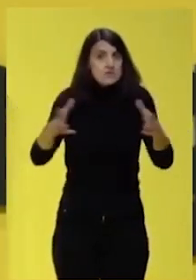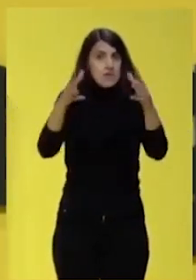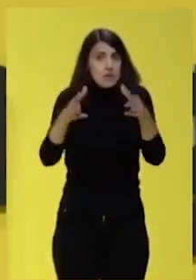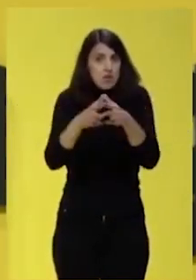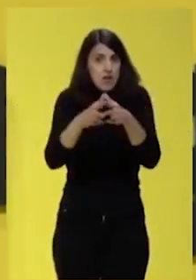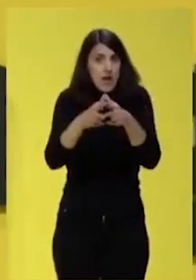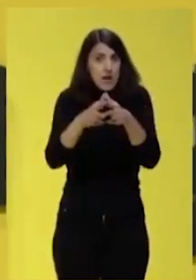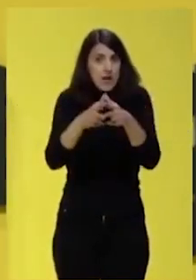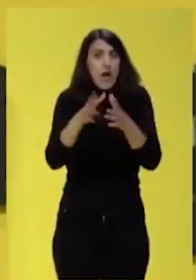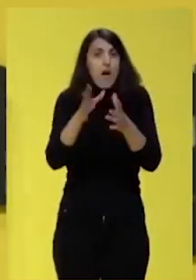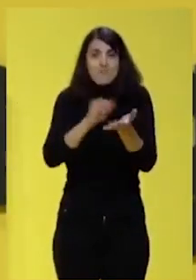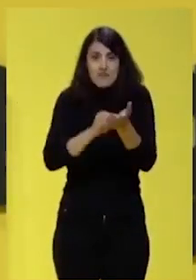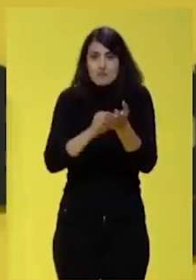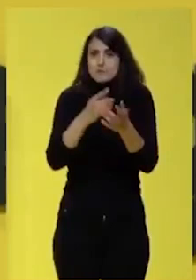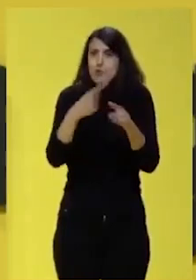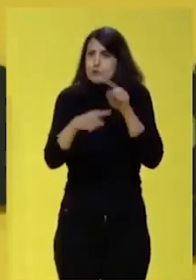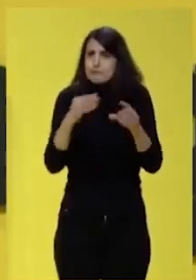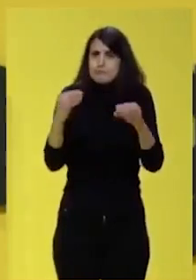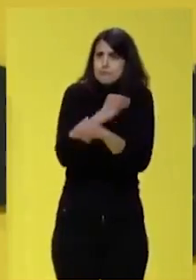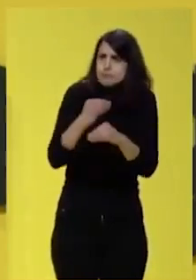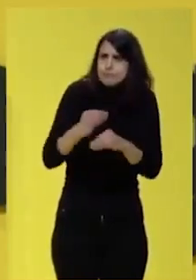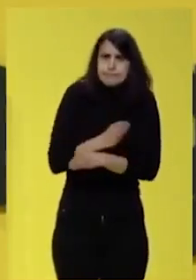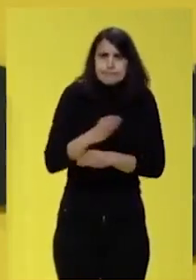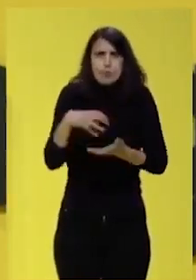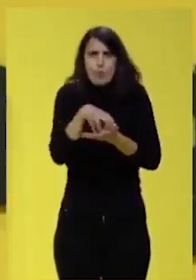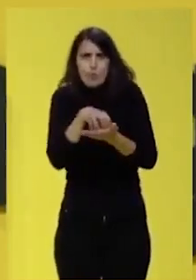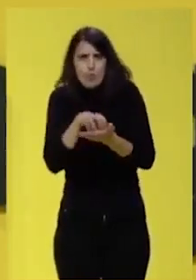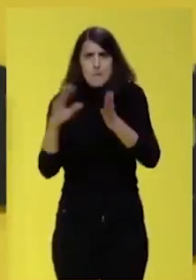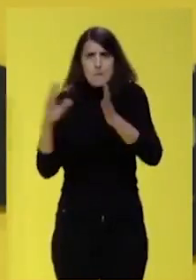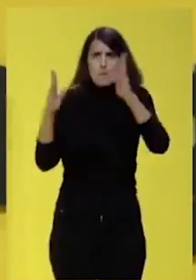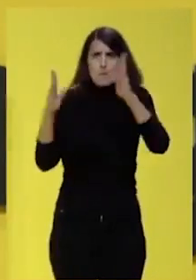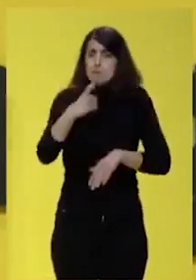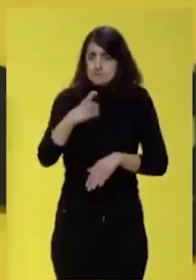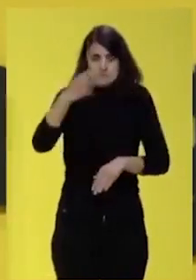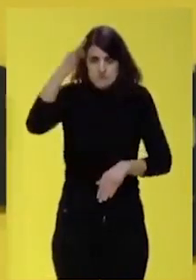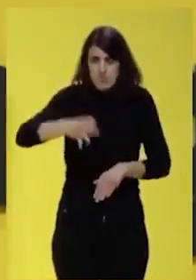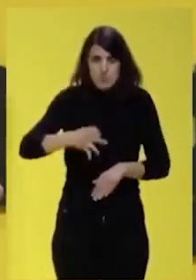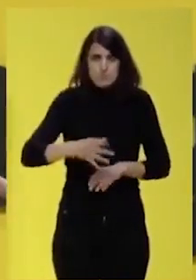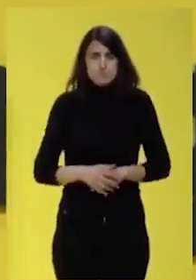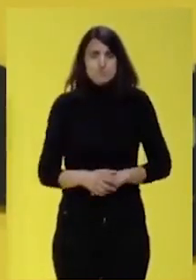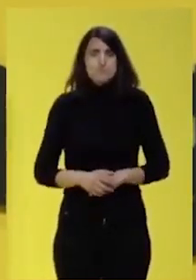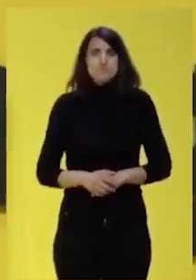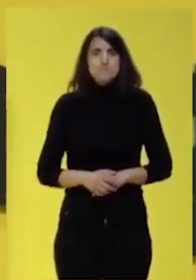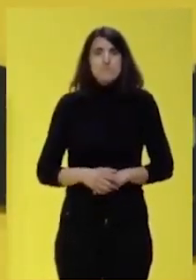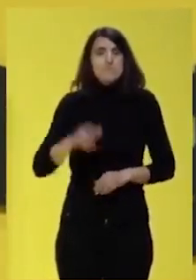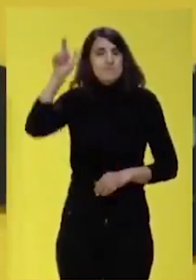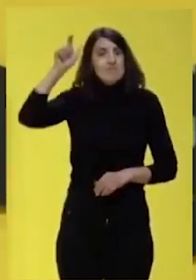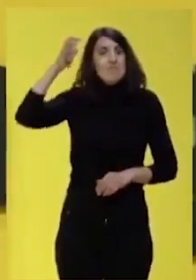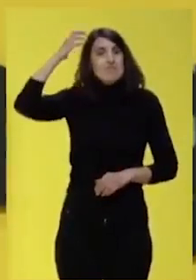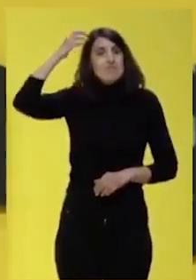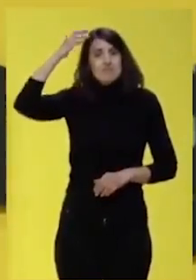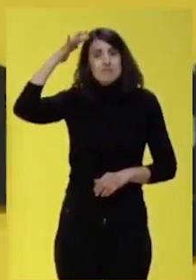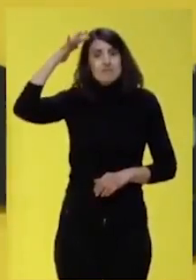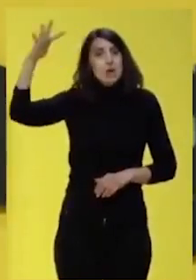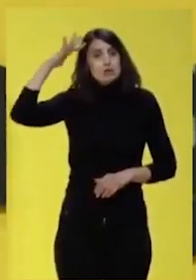exenta de contradicciones y de momentos difíciles. Hay un filósofo mexicano que yo